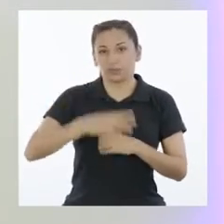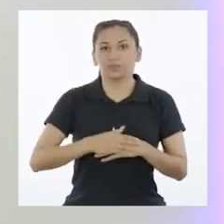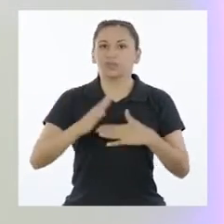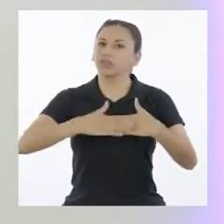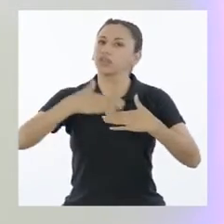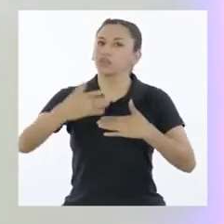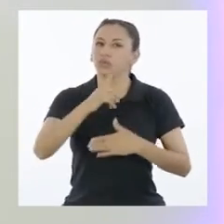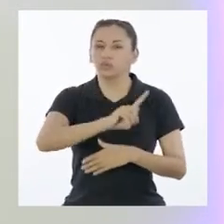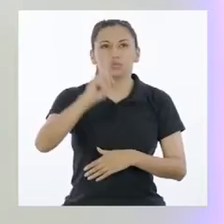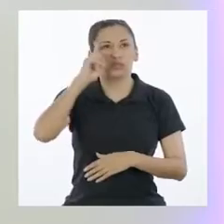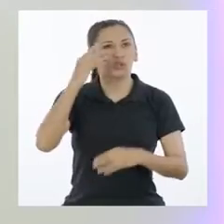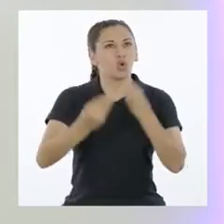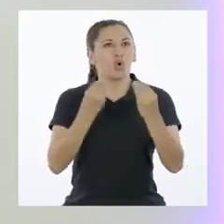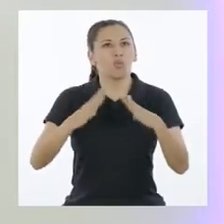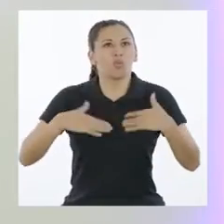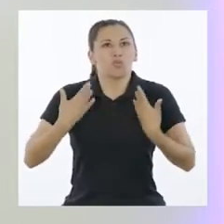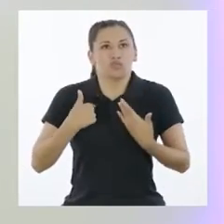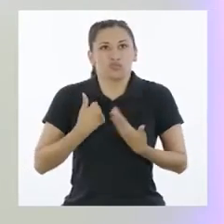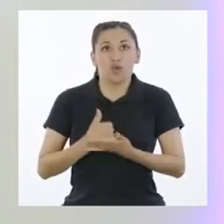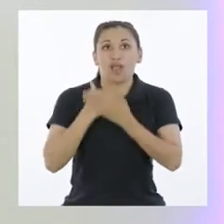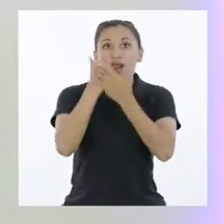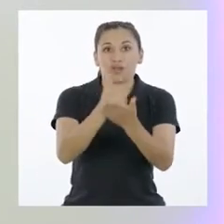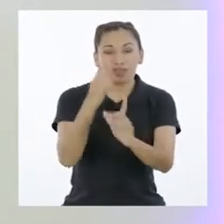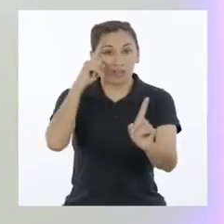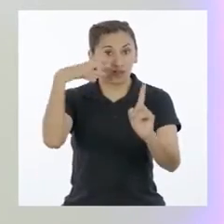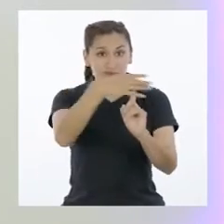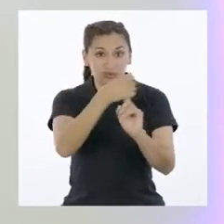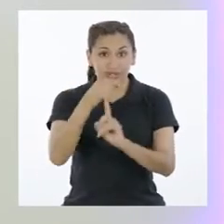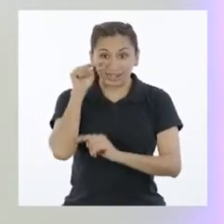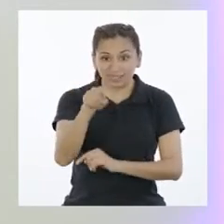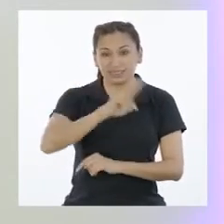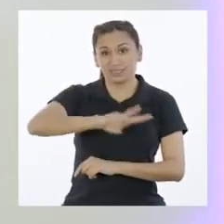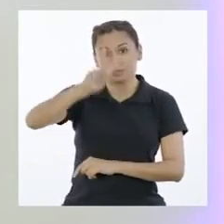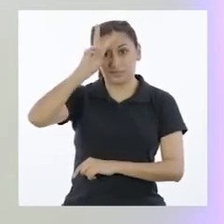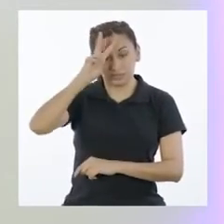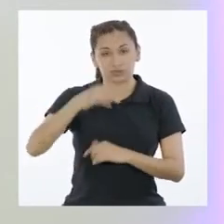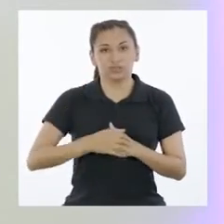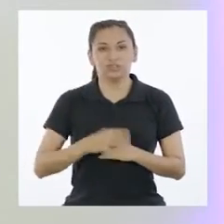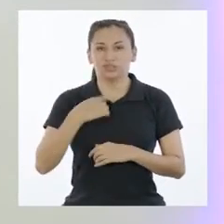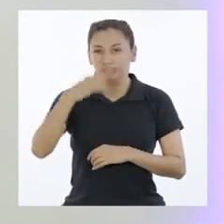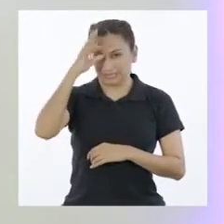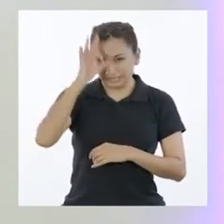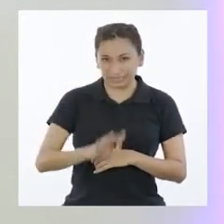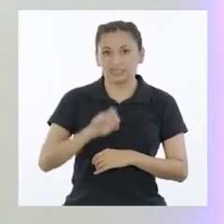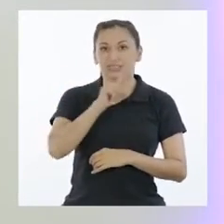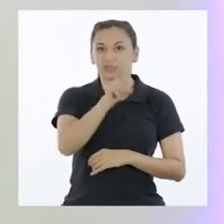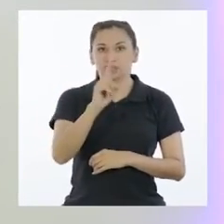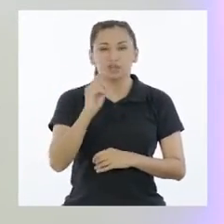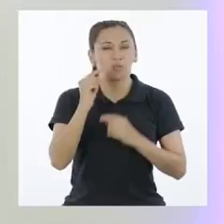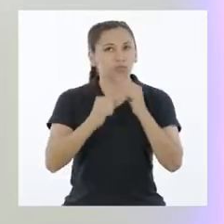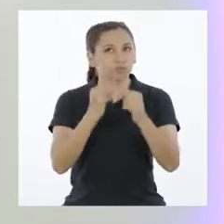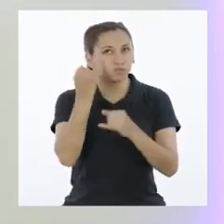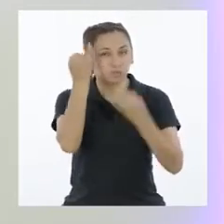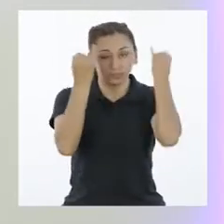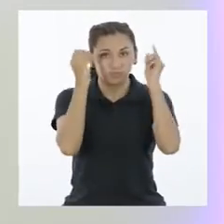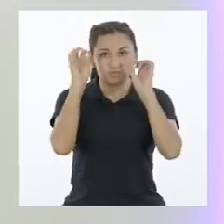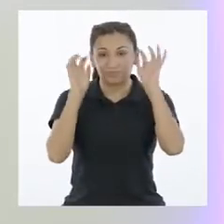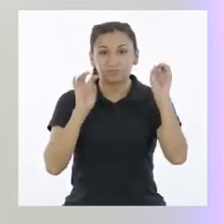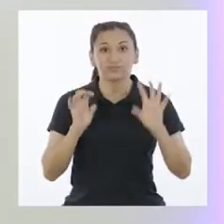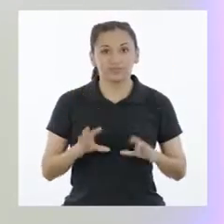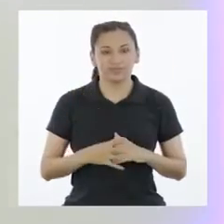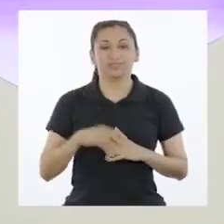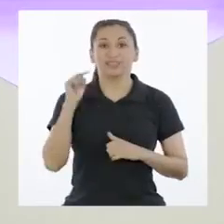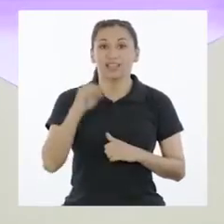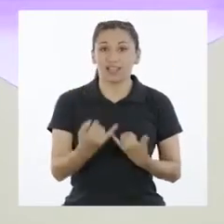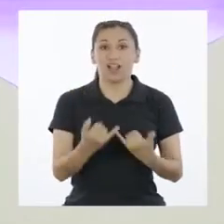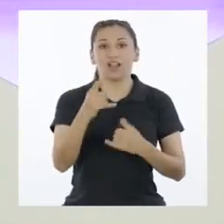Y luego, ¿de qué forma creen que pueden aportar para lograr ese Perú que sueñan? Estoy seguro de que se les ocurrirán muchas